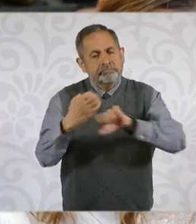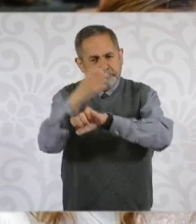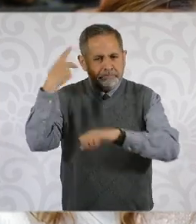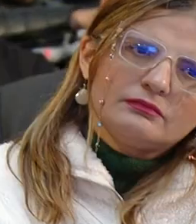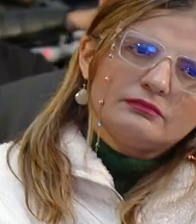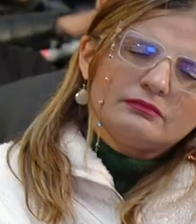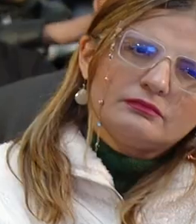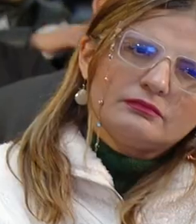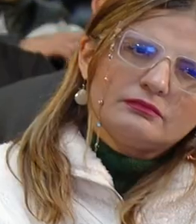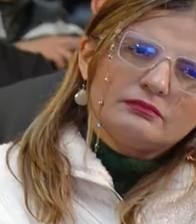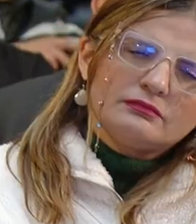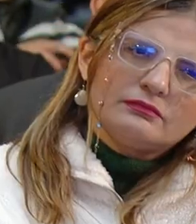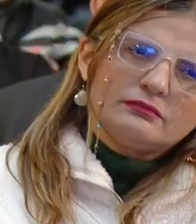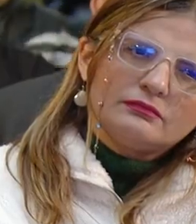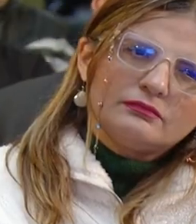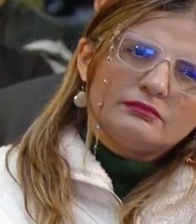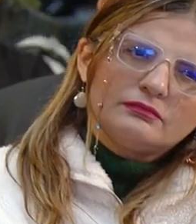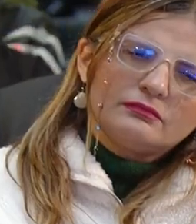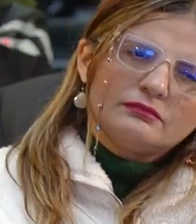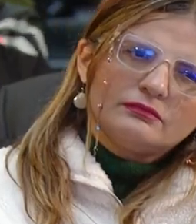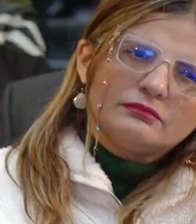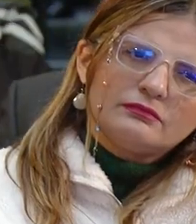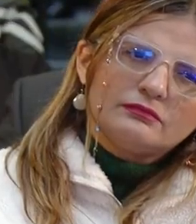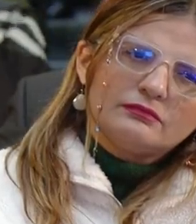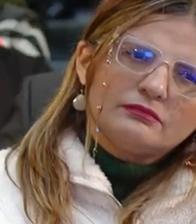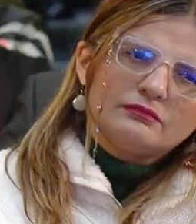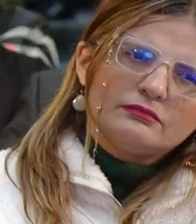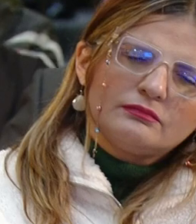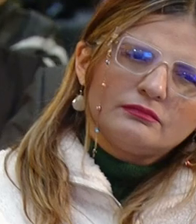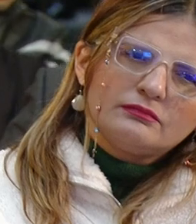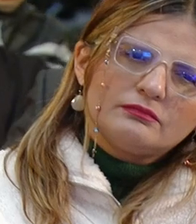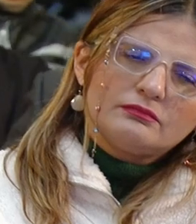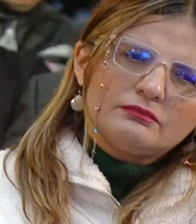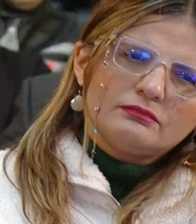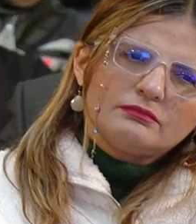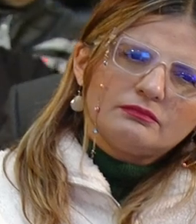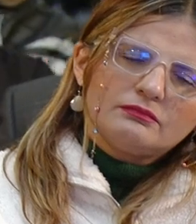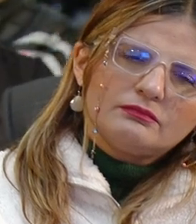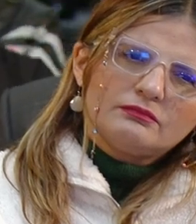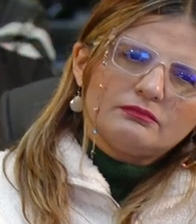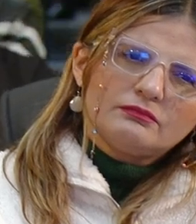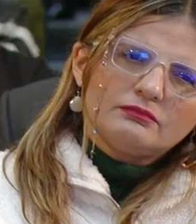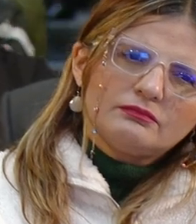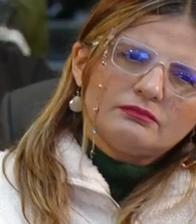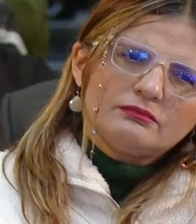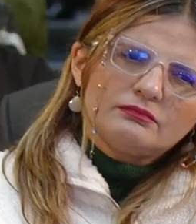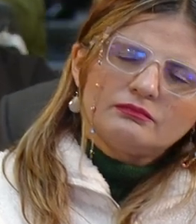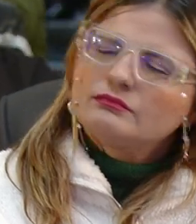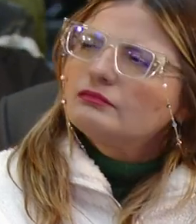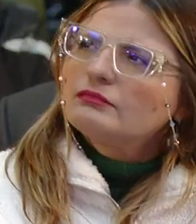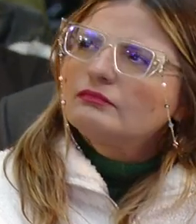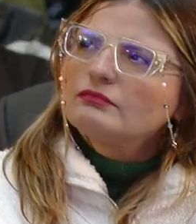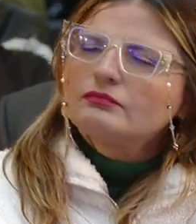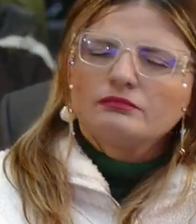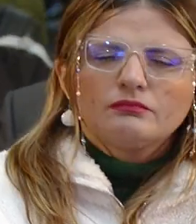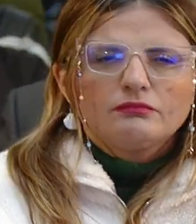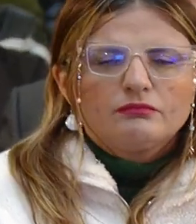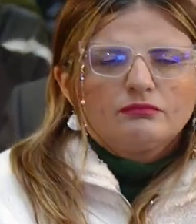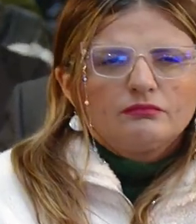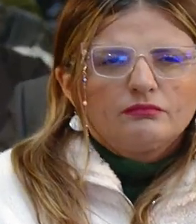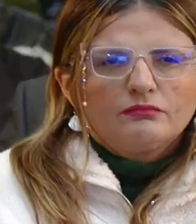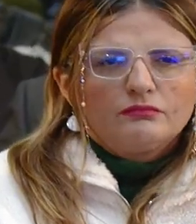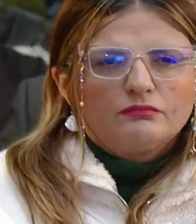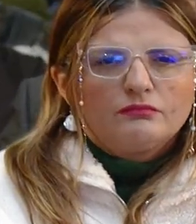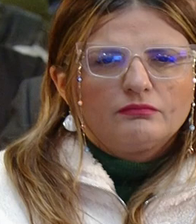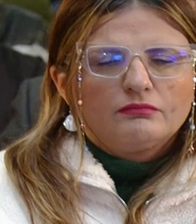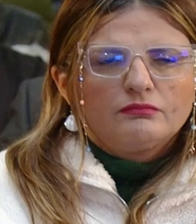de Puebla. Querer saber si va a dar continuidad a esto, ya fueron a medir de hecho el puente porque está